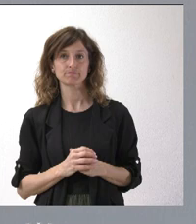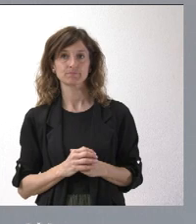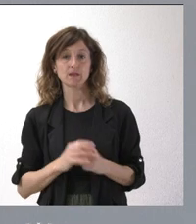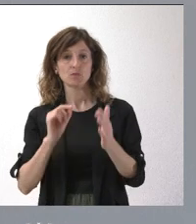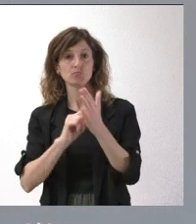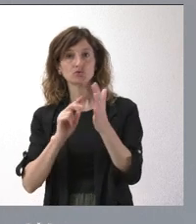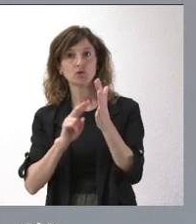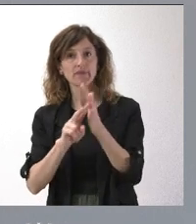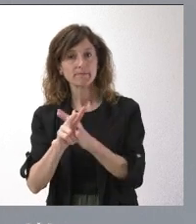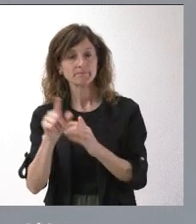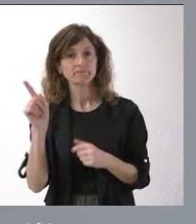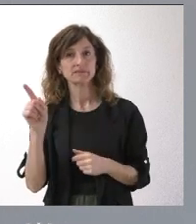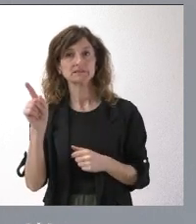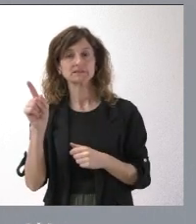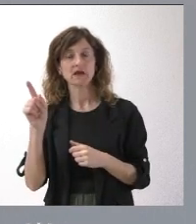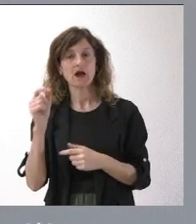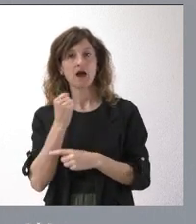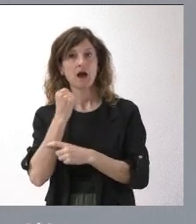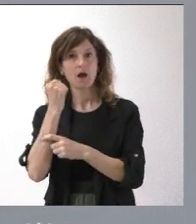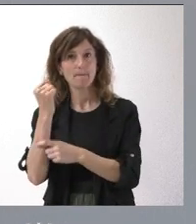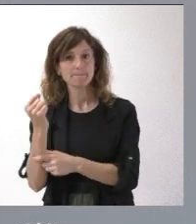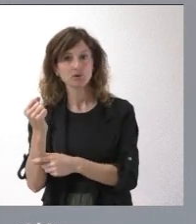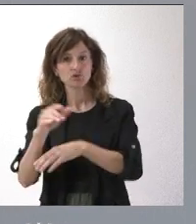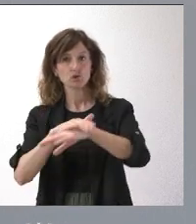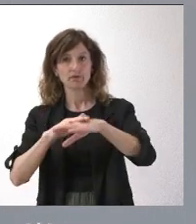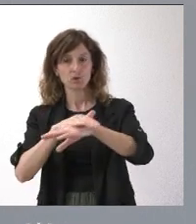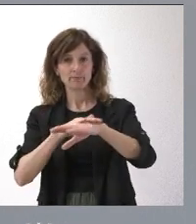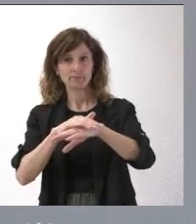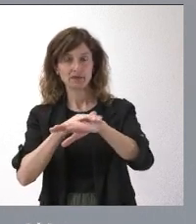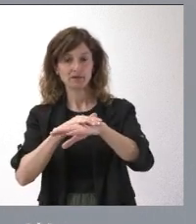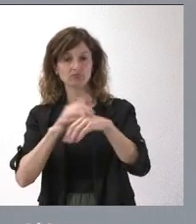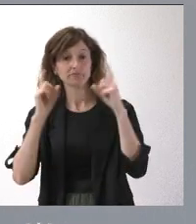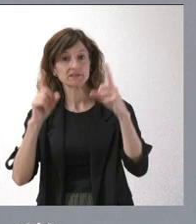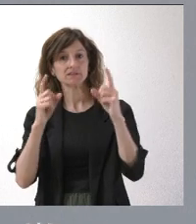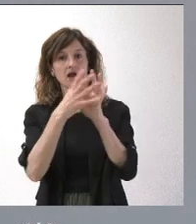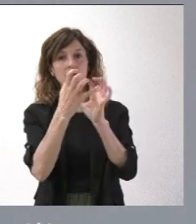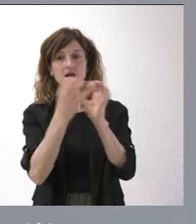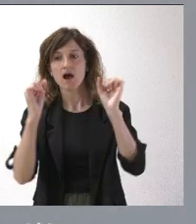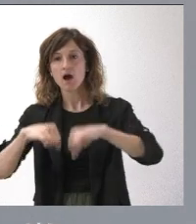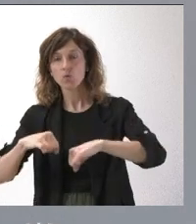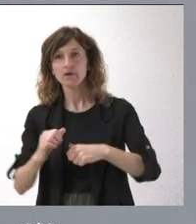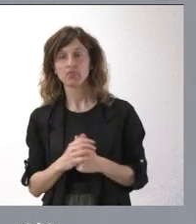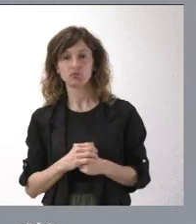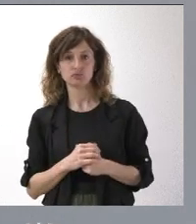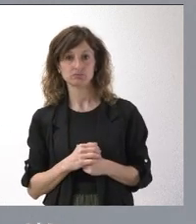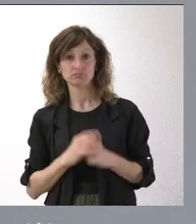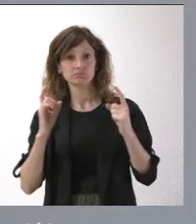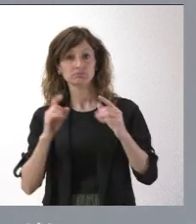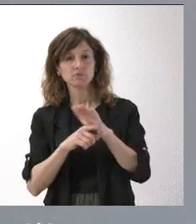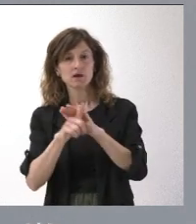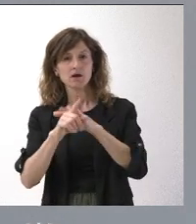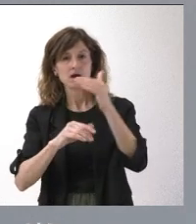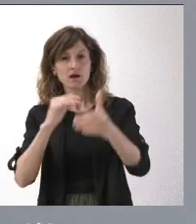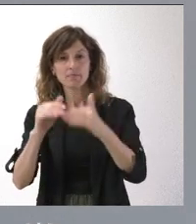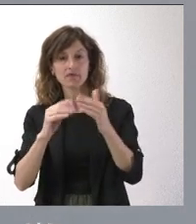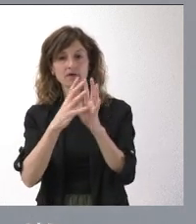punto de vista, pues tiene el apoyo del Gobierno para alcanzar acuerdos, para avanzar a